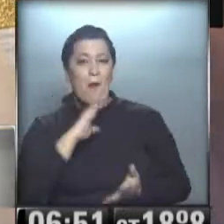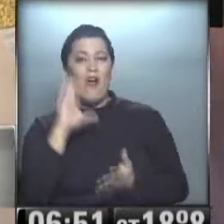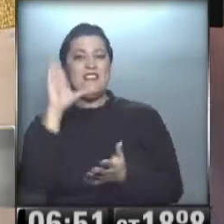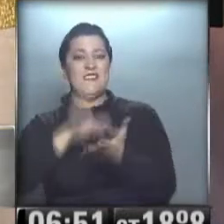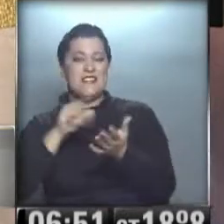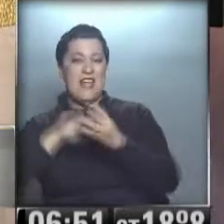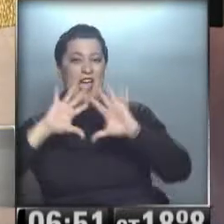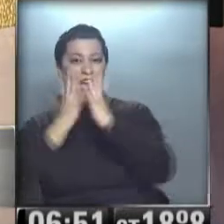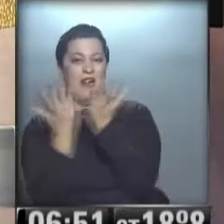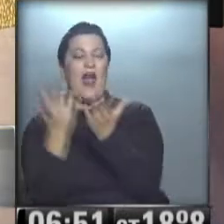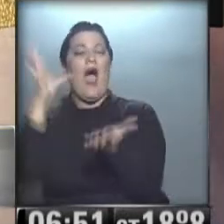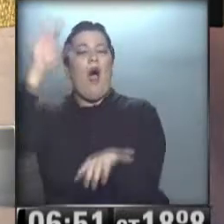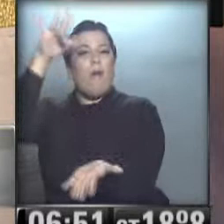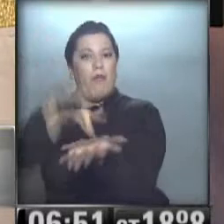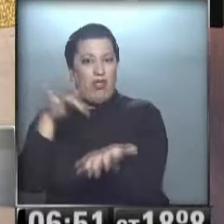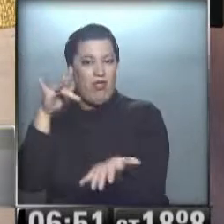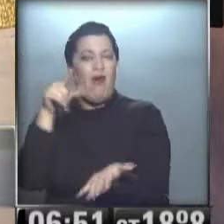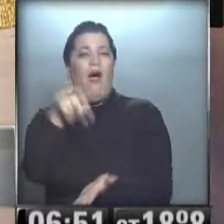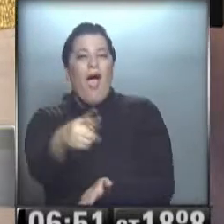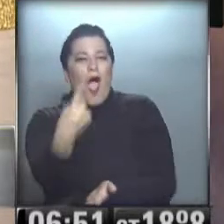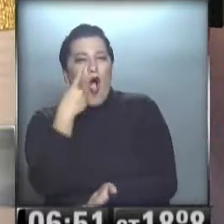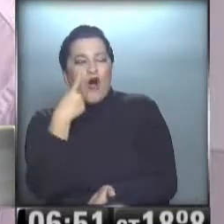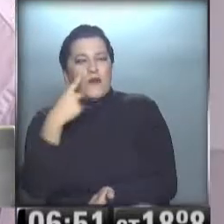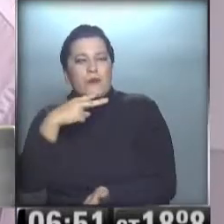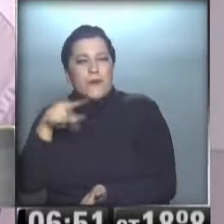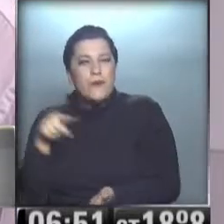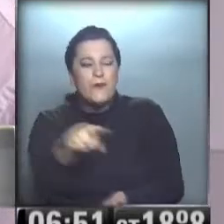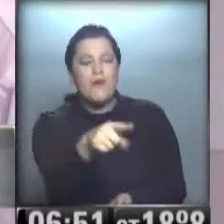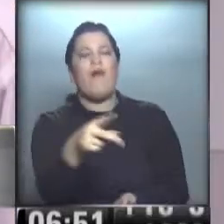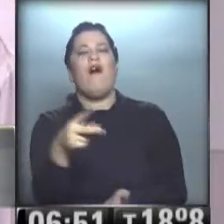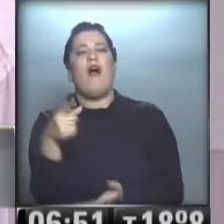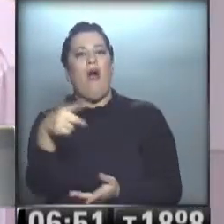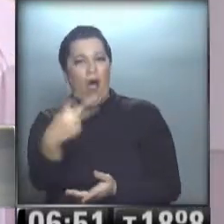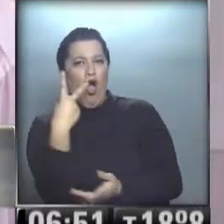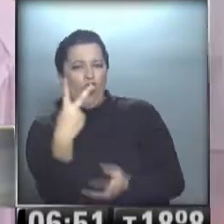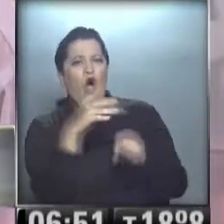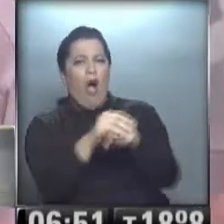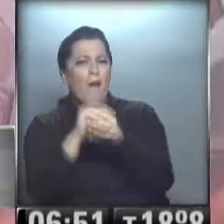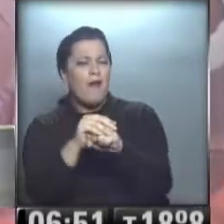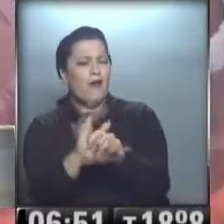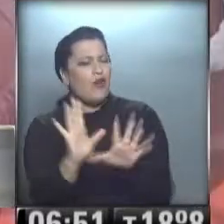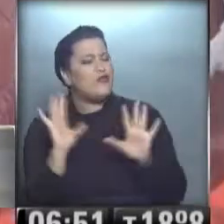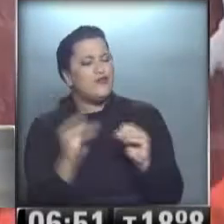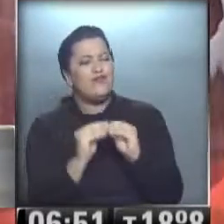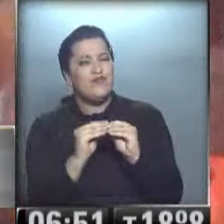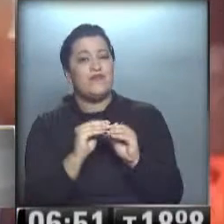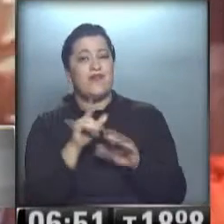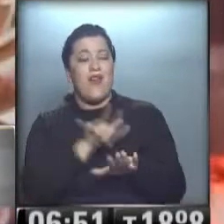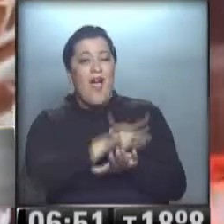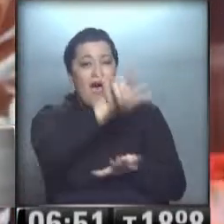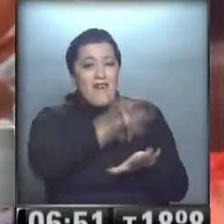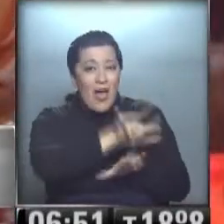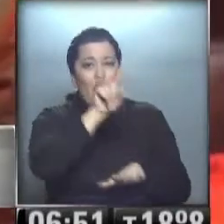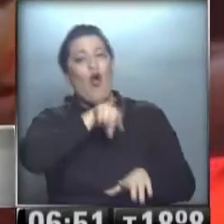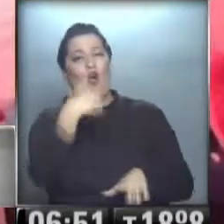donde conocí a una serpiente y me hice dos grandes amigos, el aviador y el